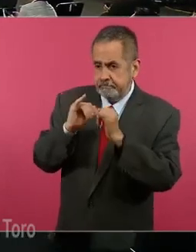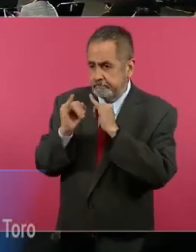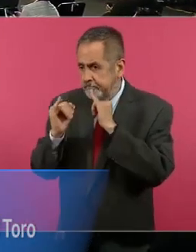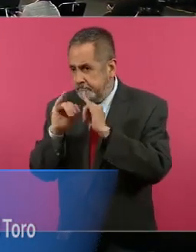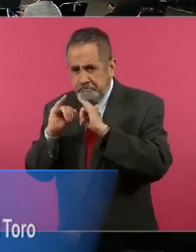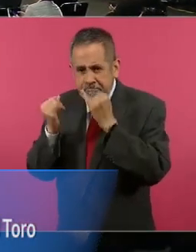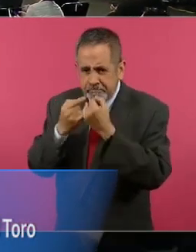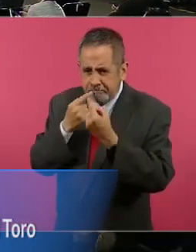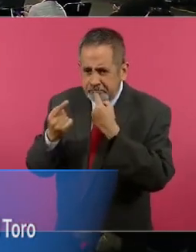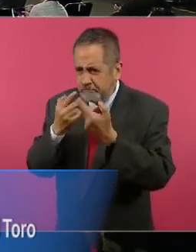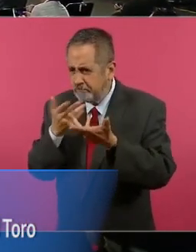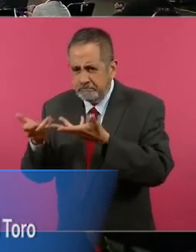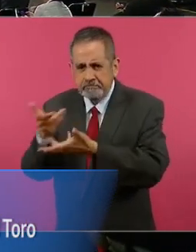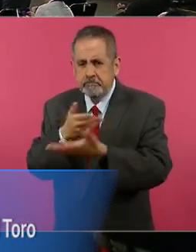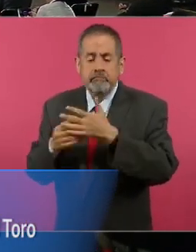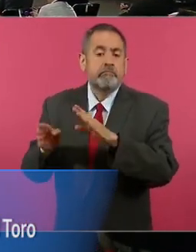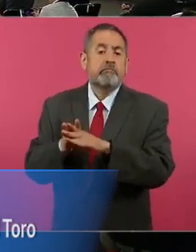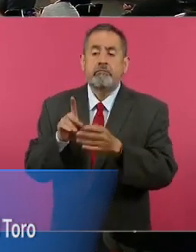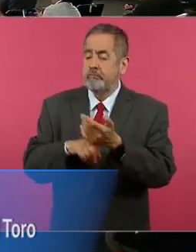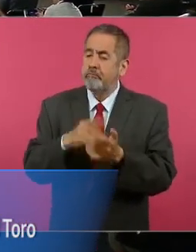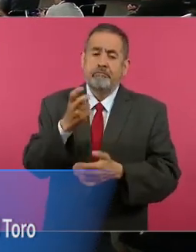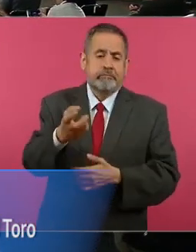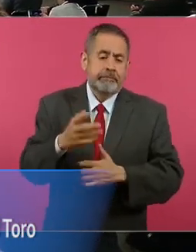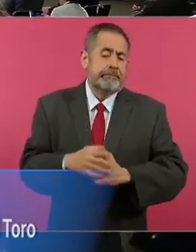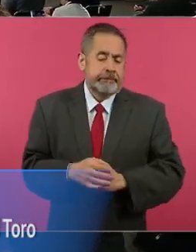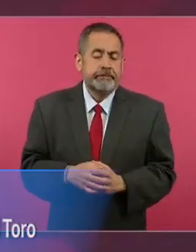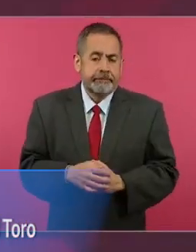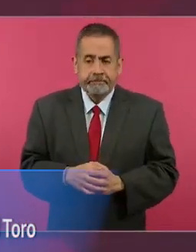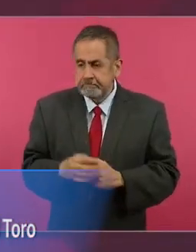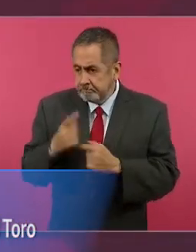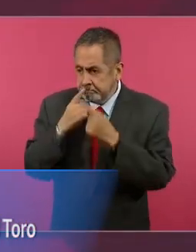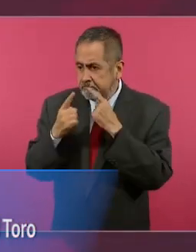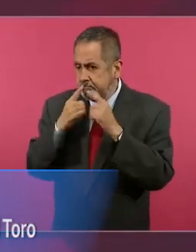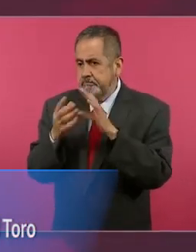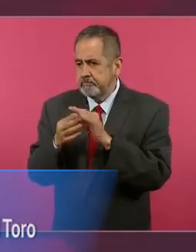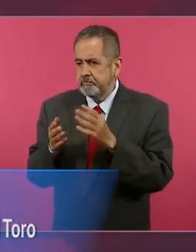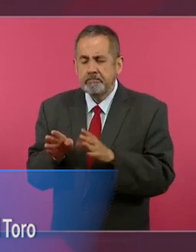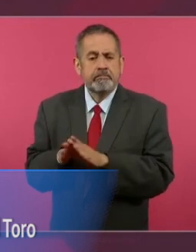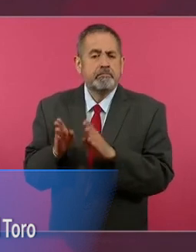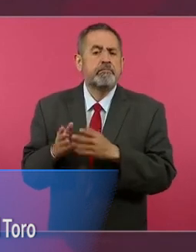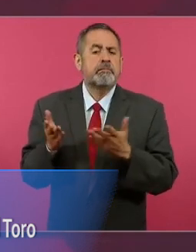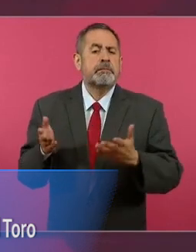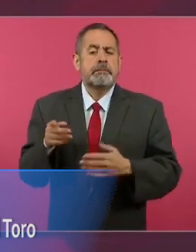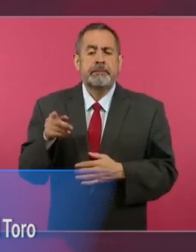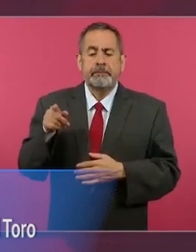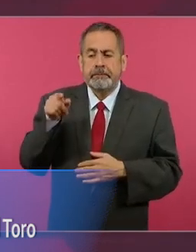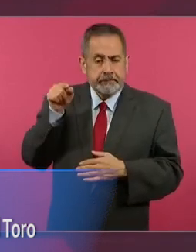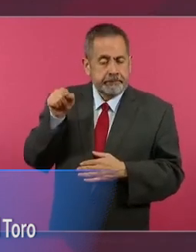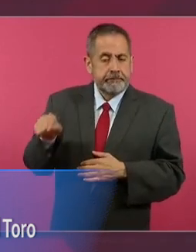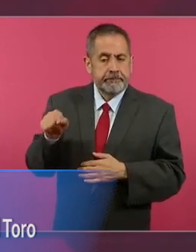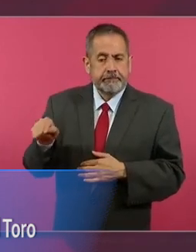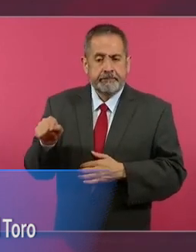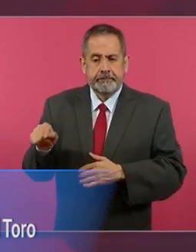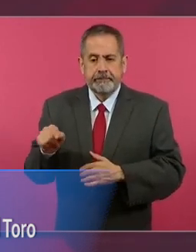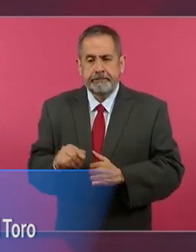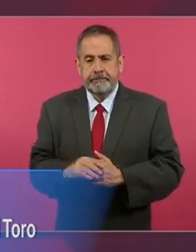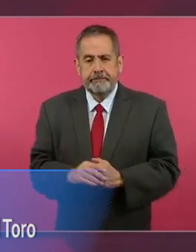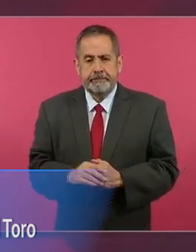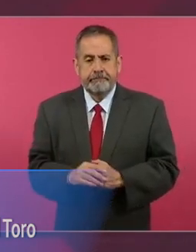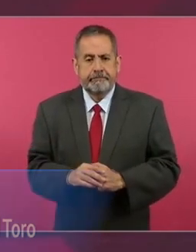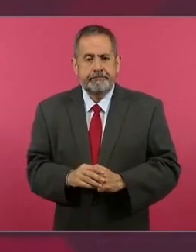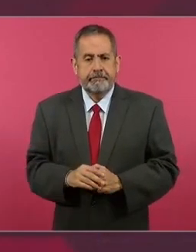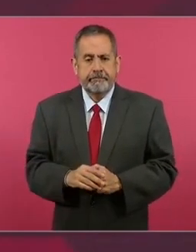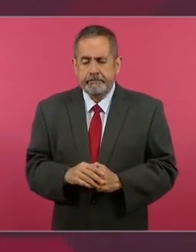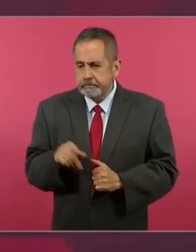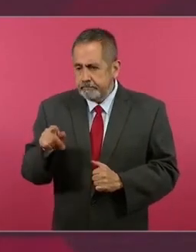El presidente de México, Andrés Manuel López Obrador, reconoció que hace falta resolver el problema de movilidad que se presenta en el puente